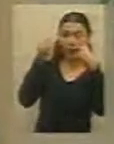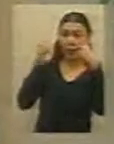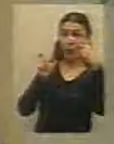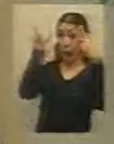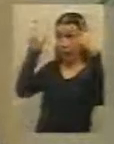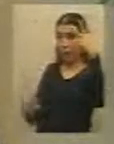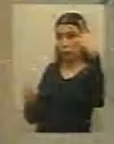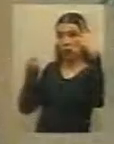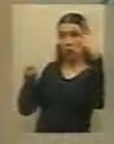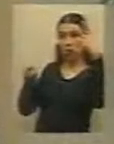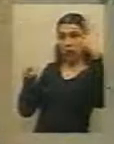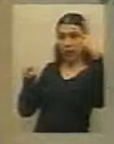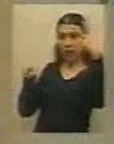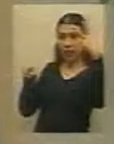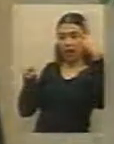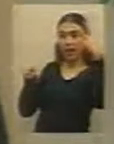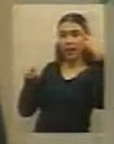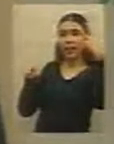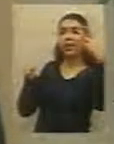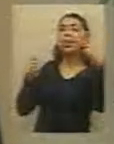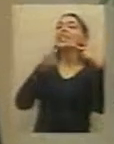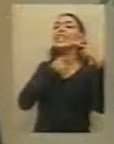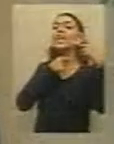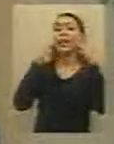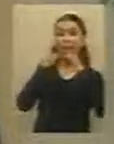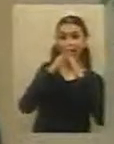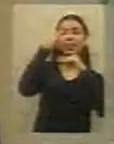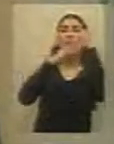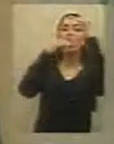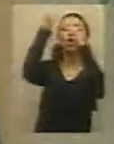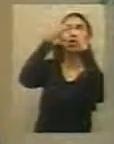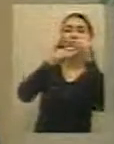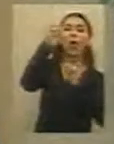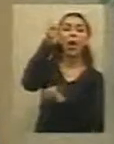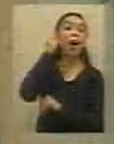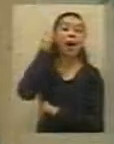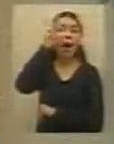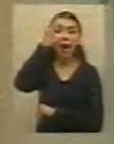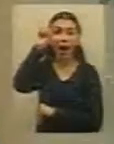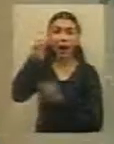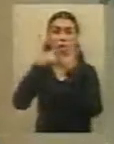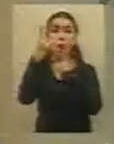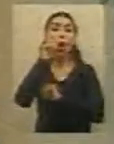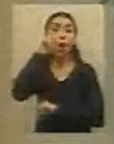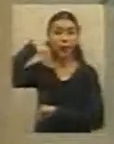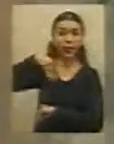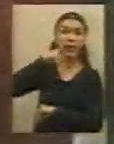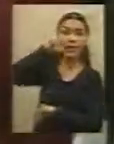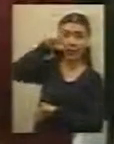esta persona de la agroquímica al costado del parque industrial, en un terreno que también pertenece a la finca El Pongo.